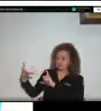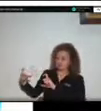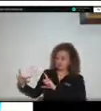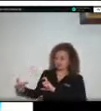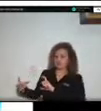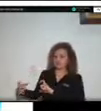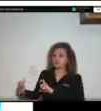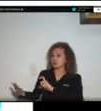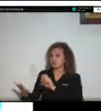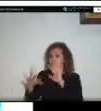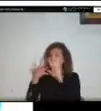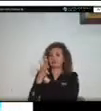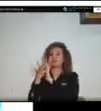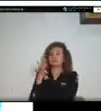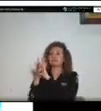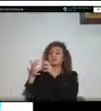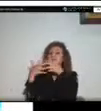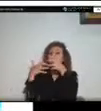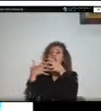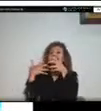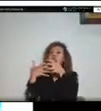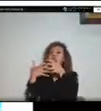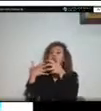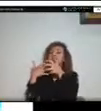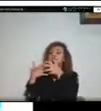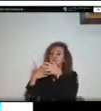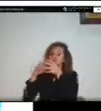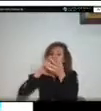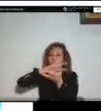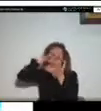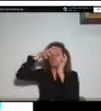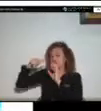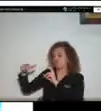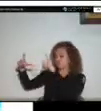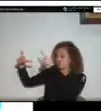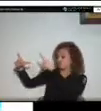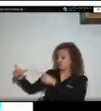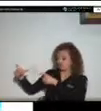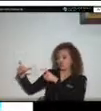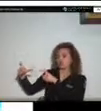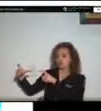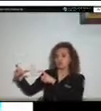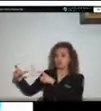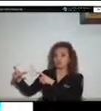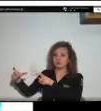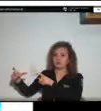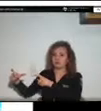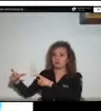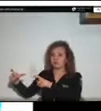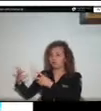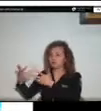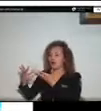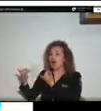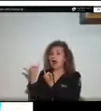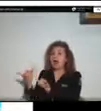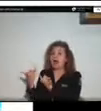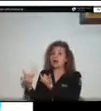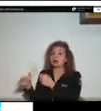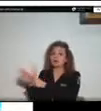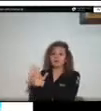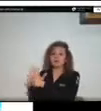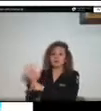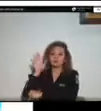sistema de información geográfica de la corporación esta es una ortofoto perdón de la situación actual del río Guayuriva